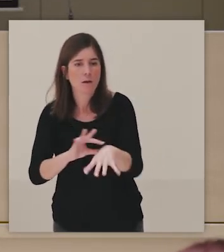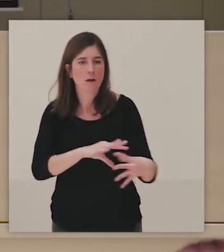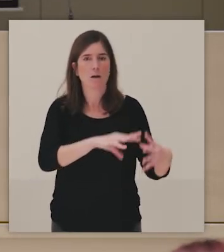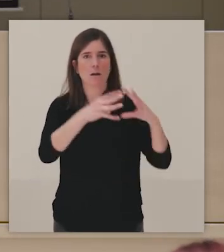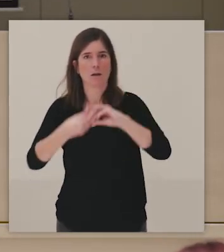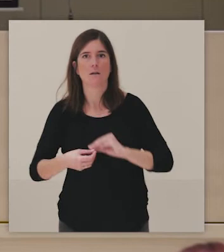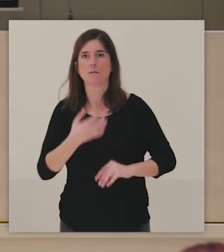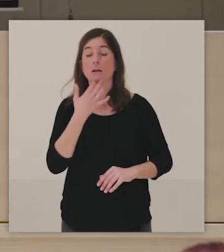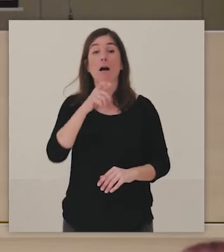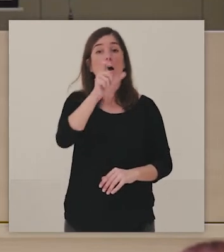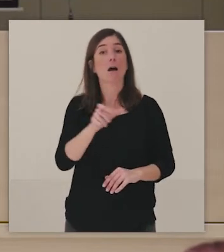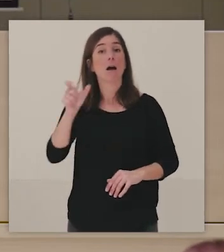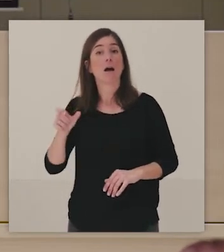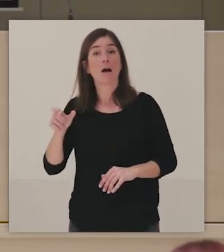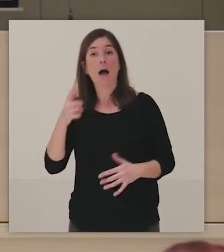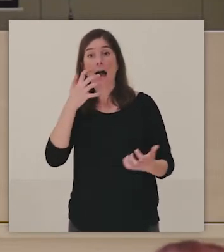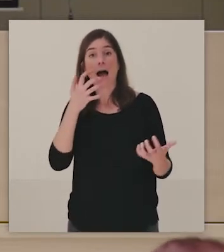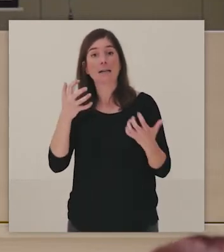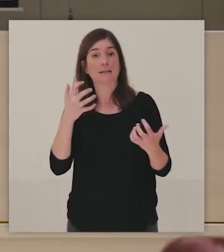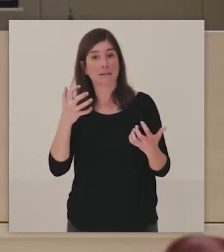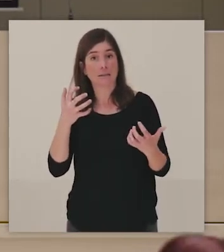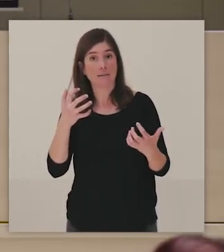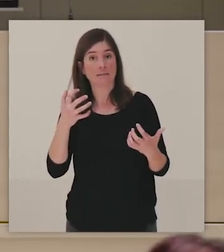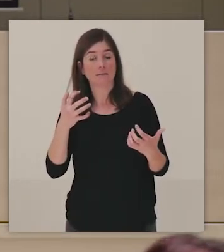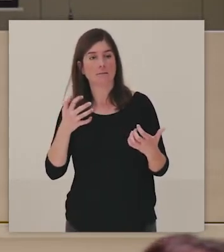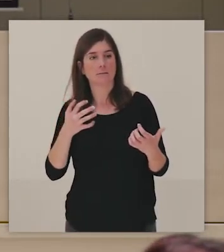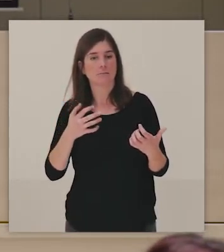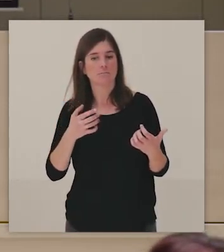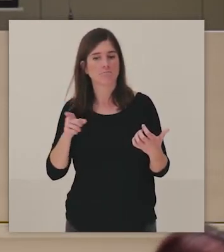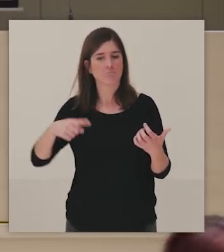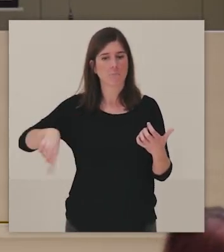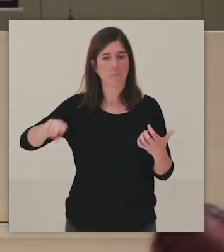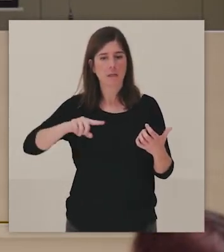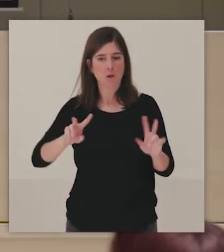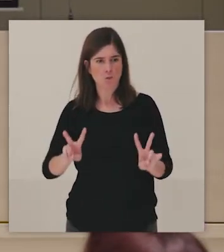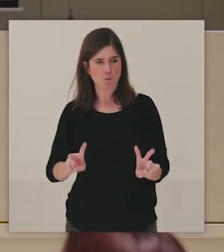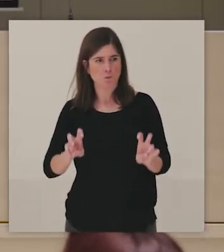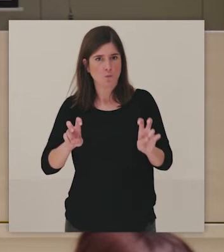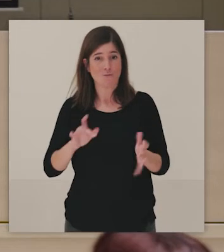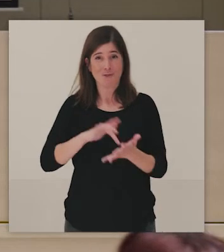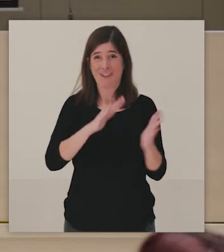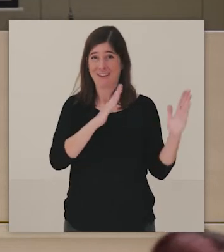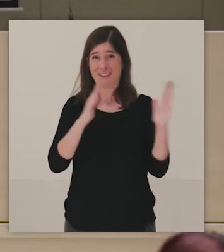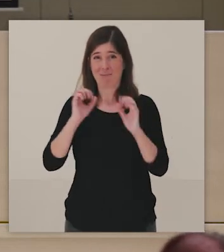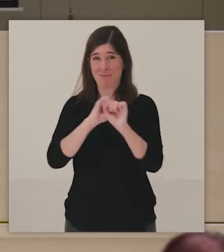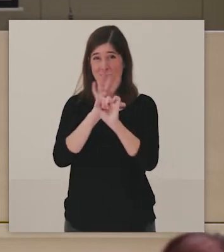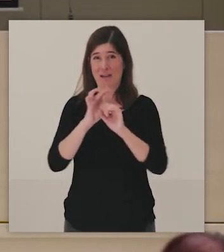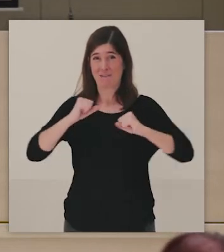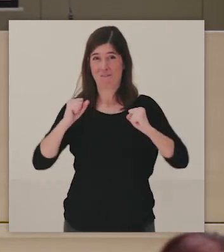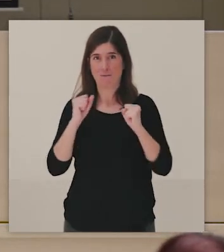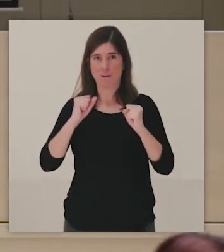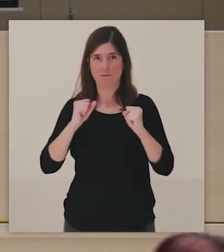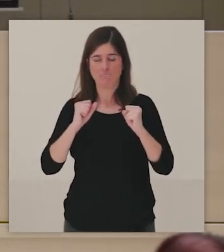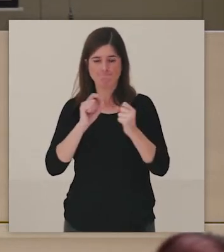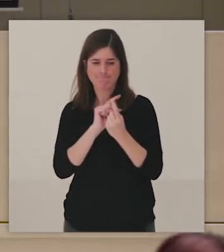se han contaminado, en el buen sentido de la palabra, de otras maneras de hacer y de otros